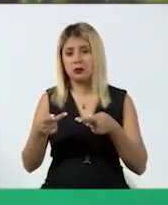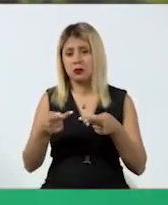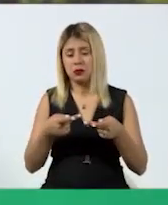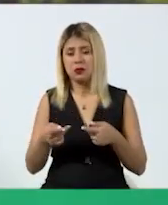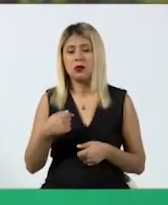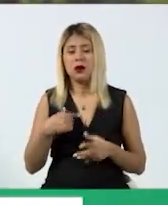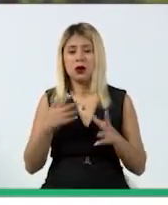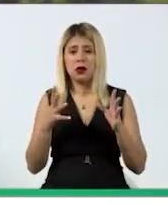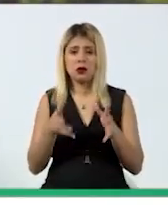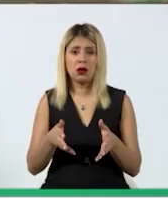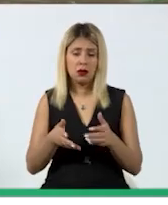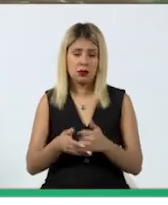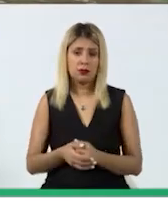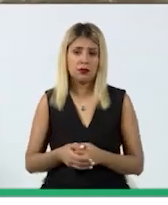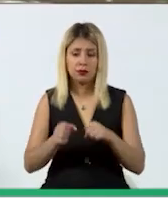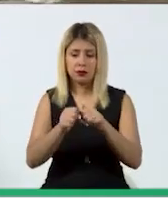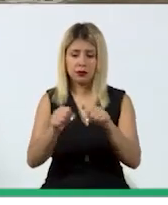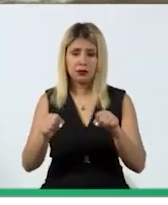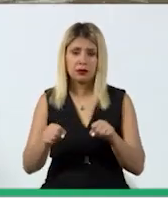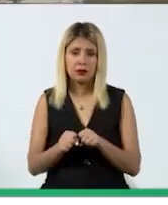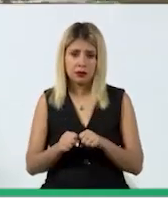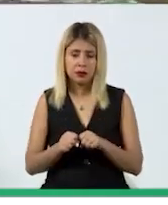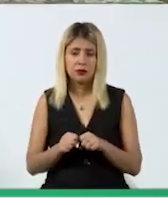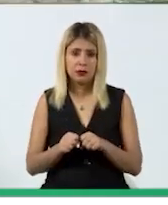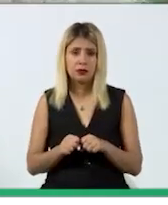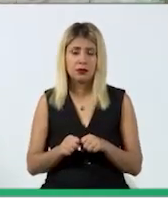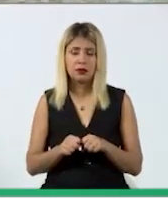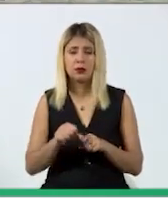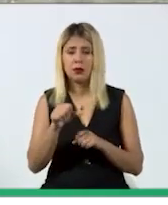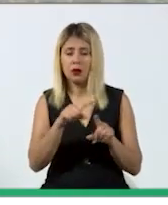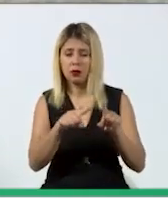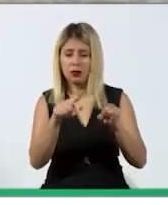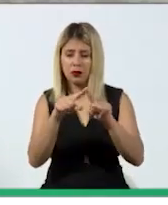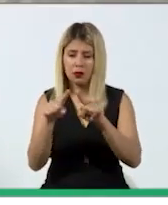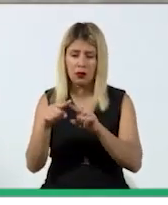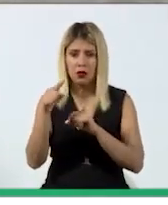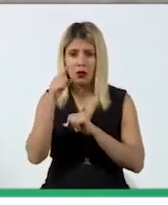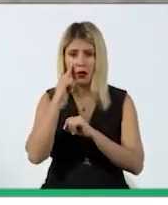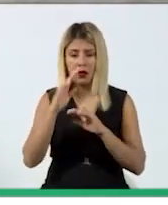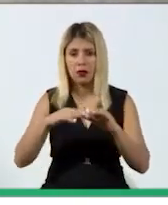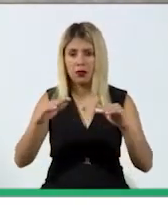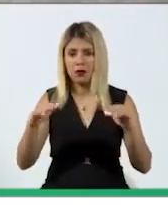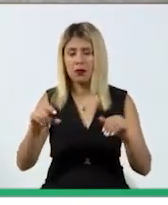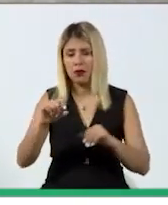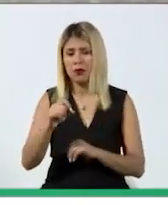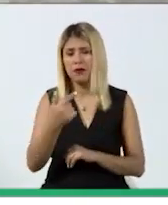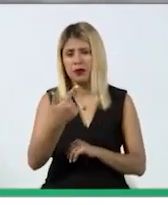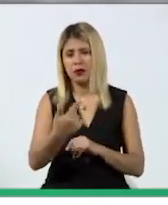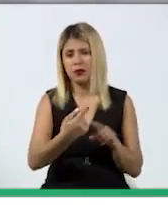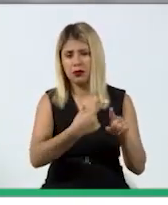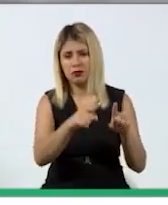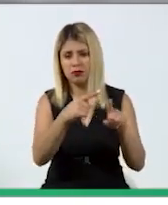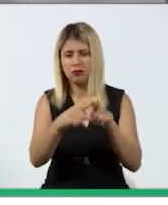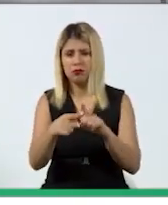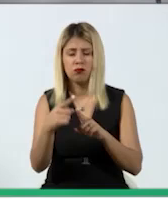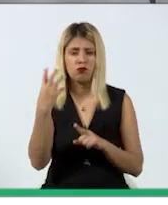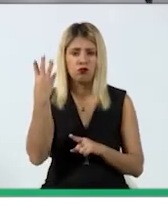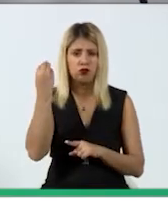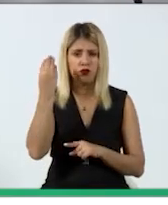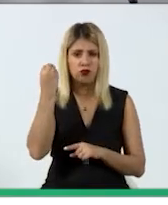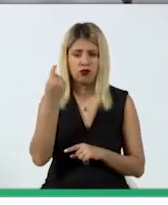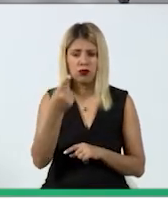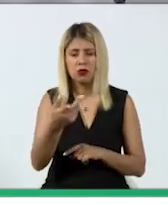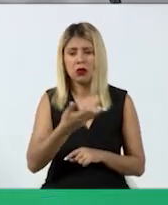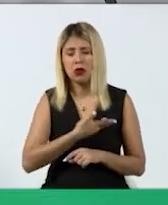tenemos ya rehabilitado el sistema de alertamiento, las bocinas que tenemos en la costa, 27 bocinas que estarán emitiendo